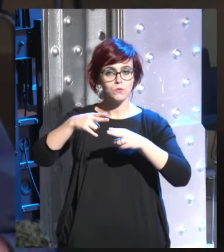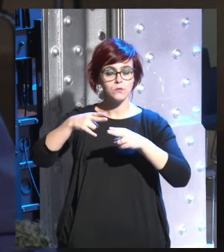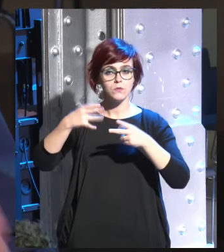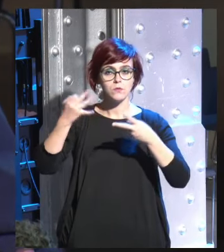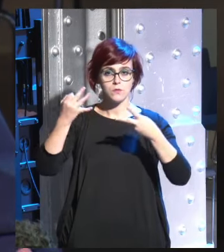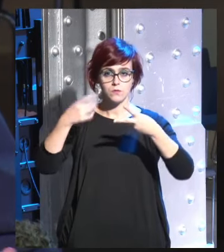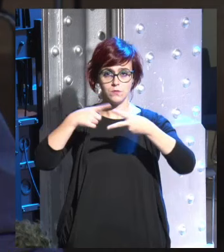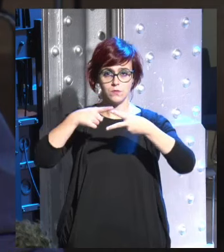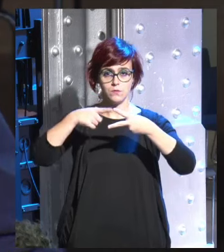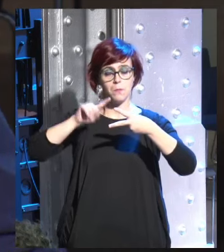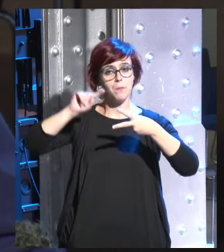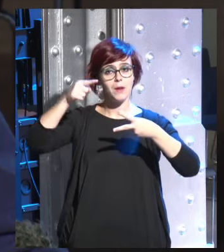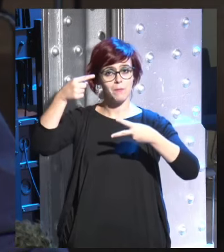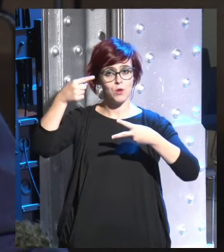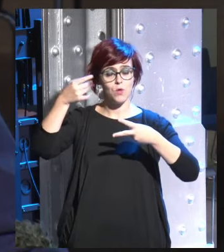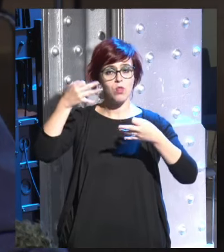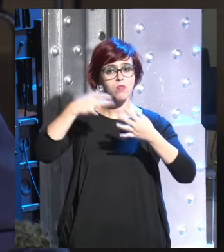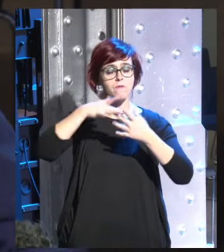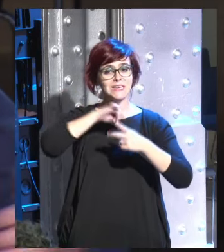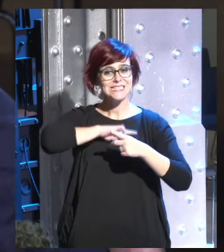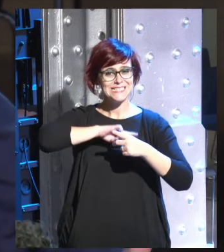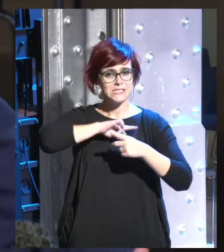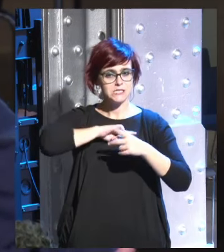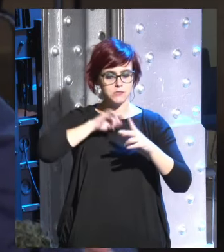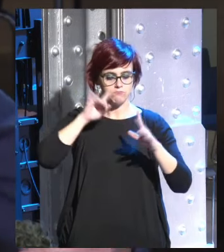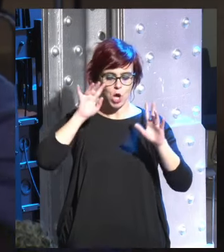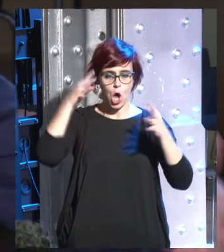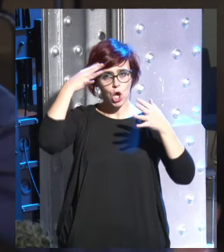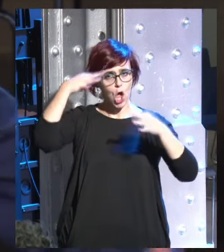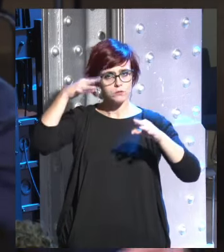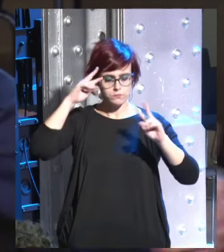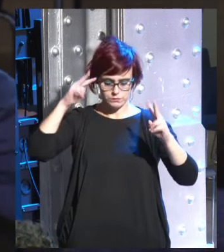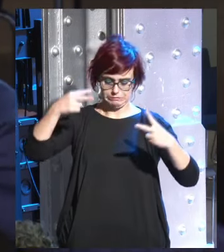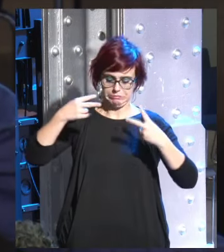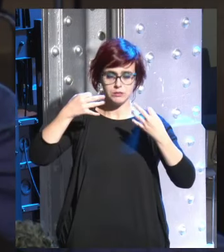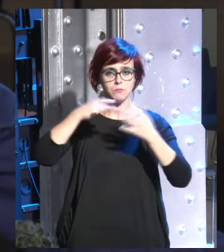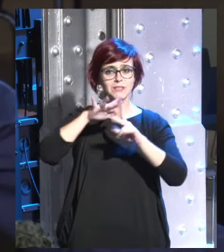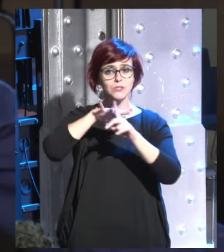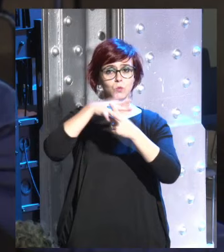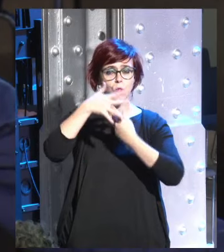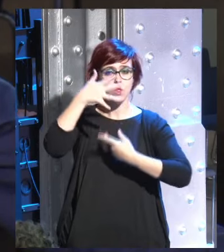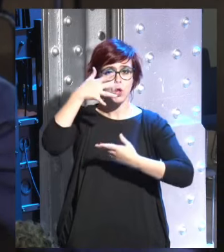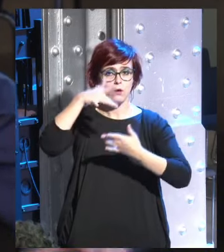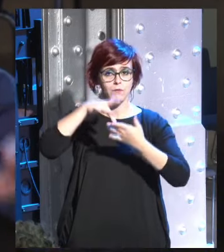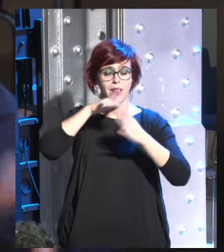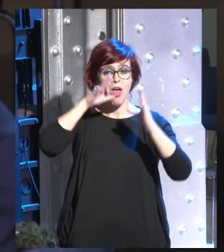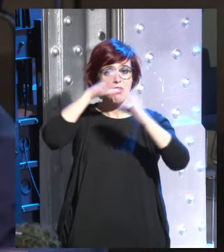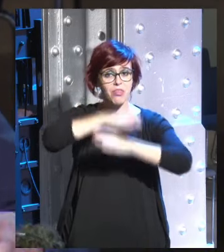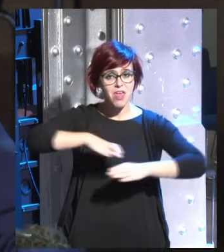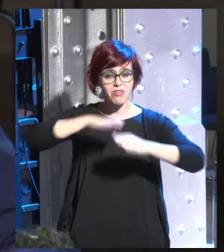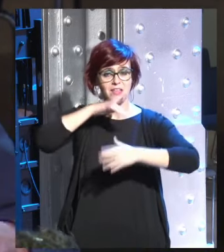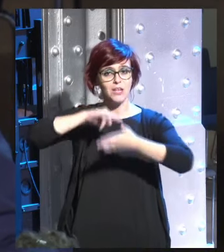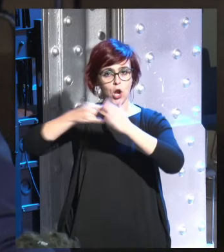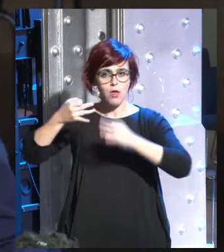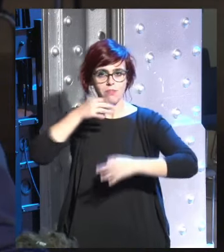serían en primer lugar ser conscientes de lo que está ocurriendo en los límites más avanzados de la ciencia y de la